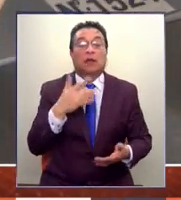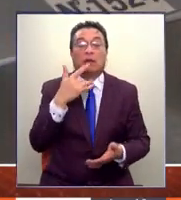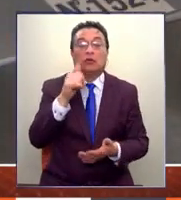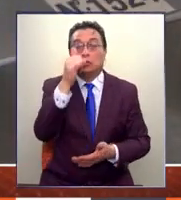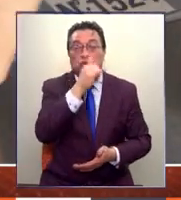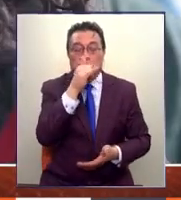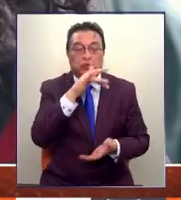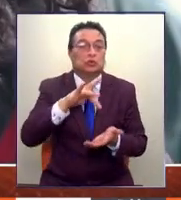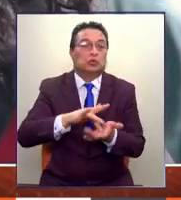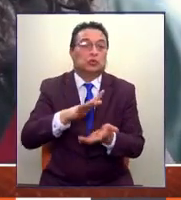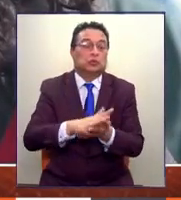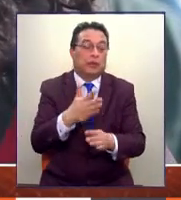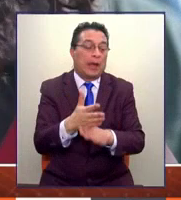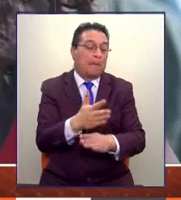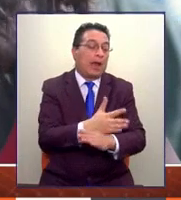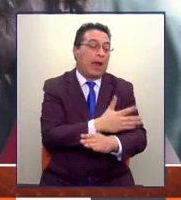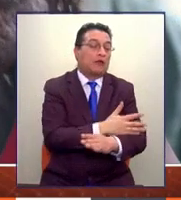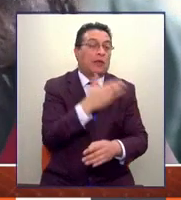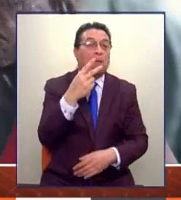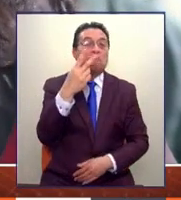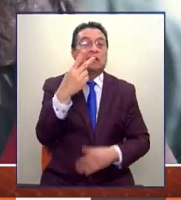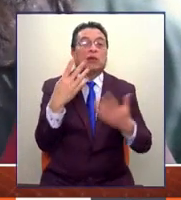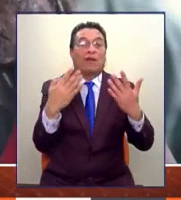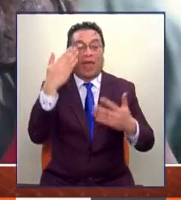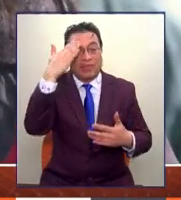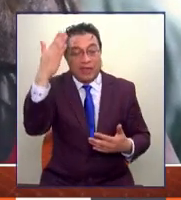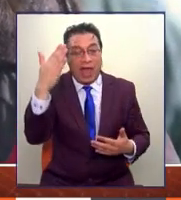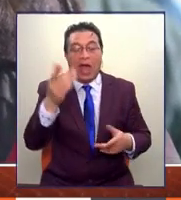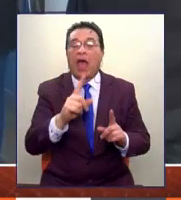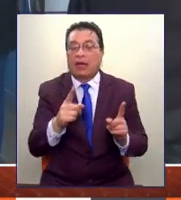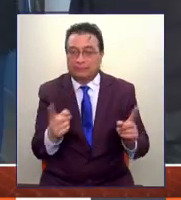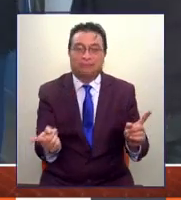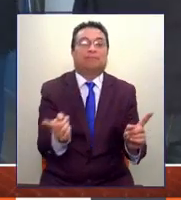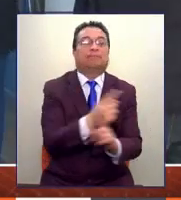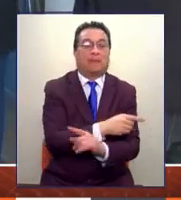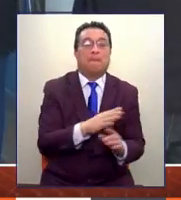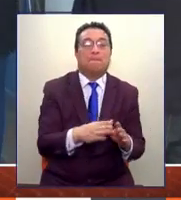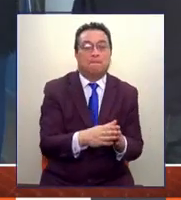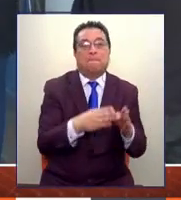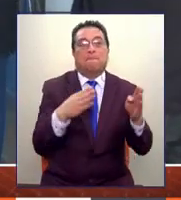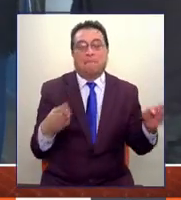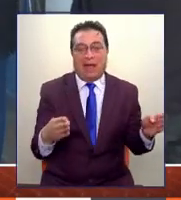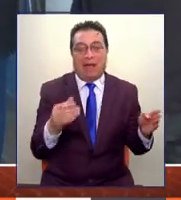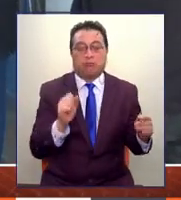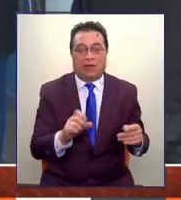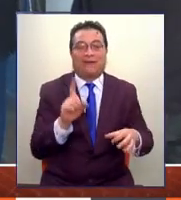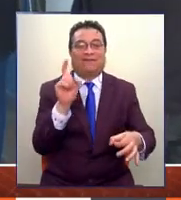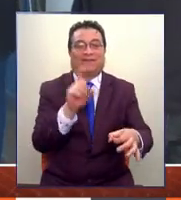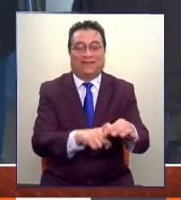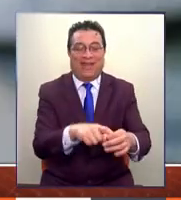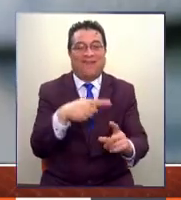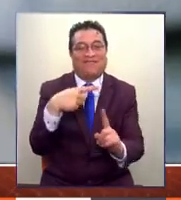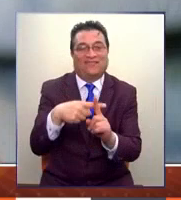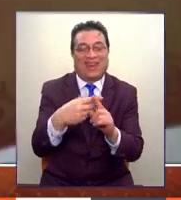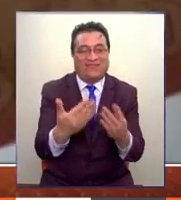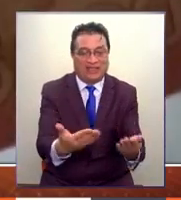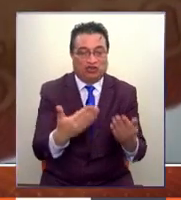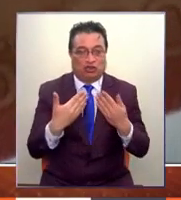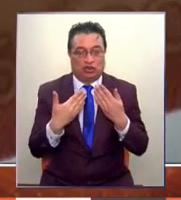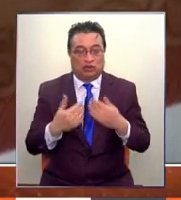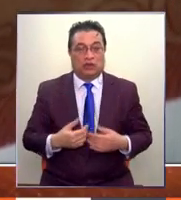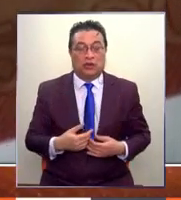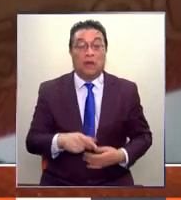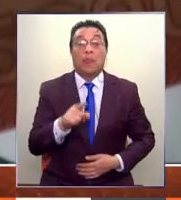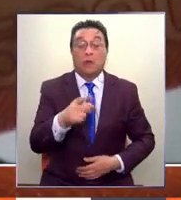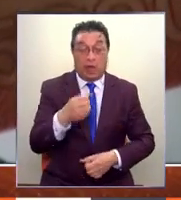exigía, el plazo máximo como mora que se exigía para poder utilizar este beneficio, ¿no? Bueno, estamos